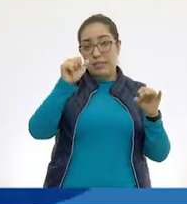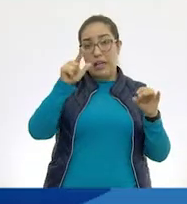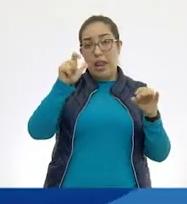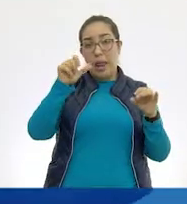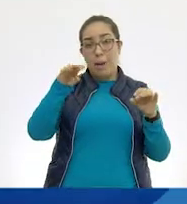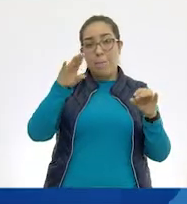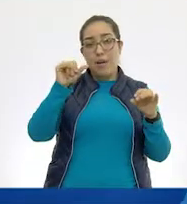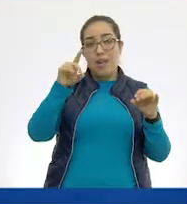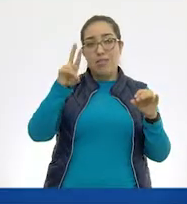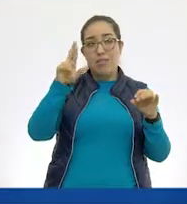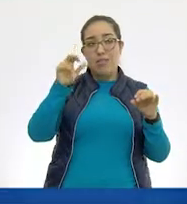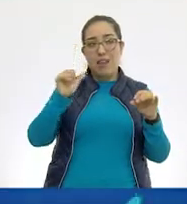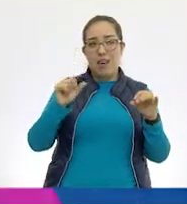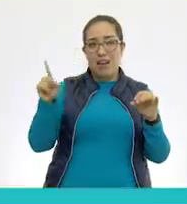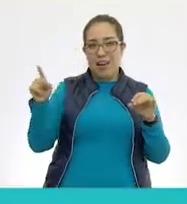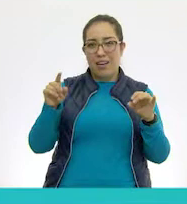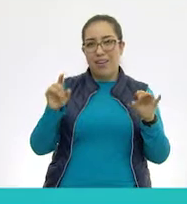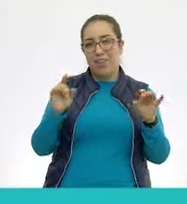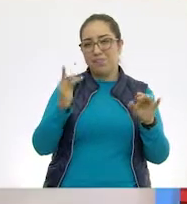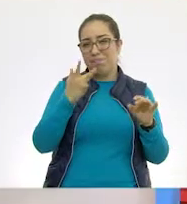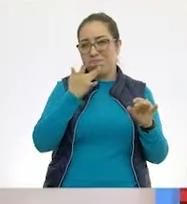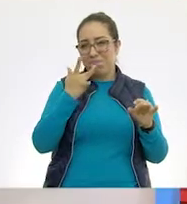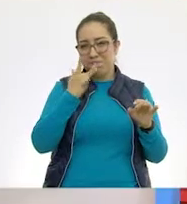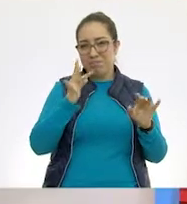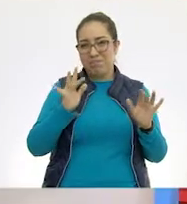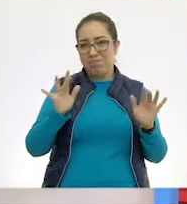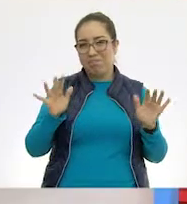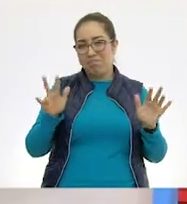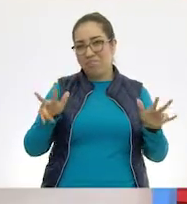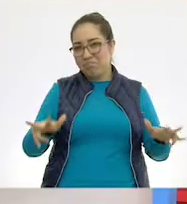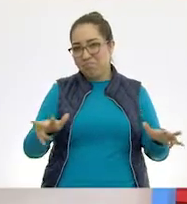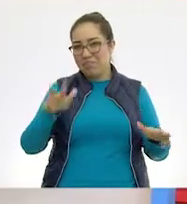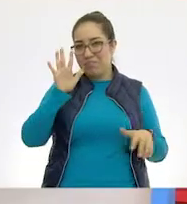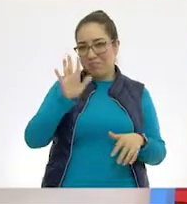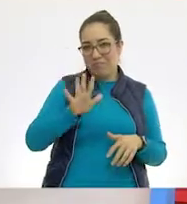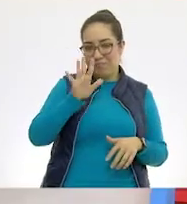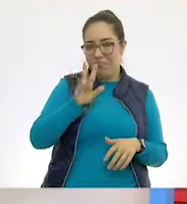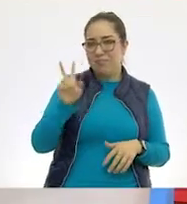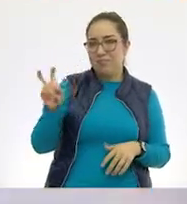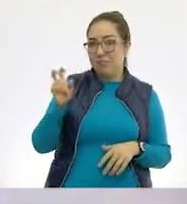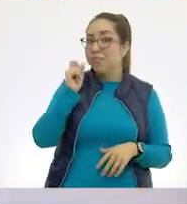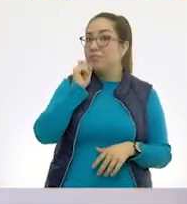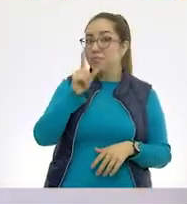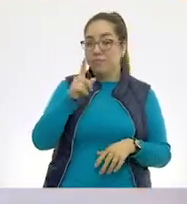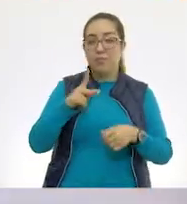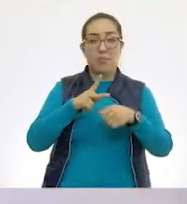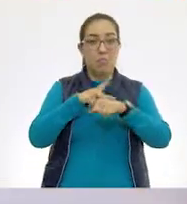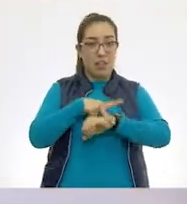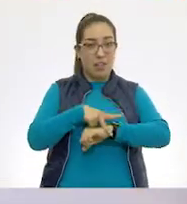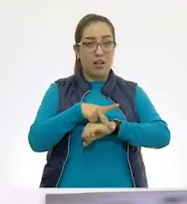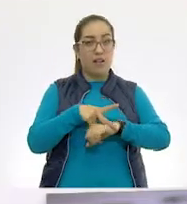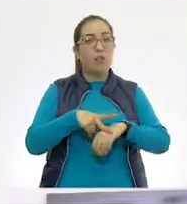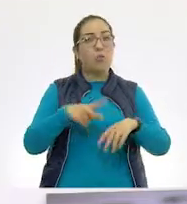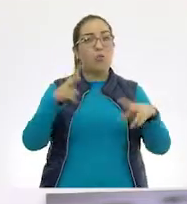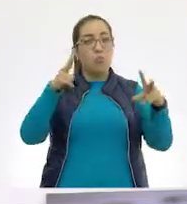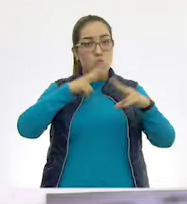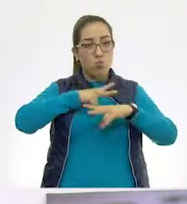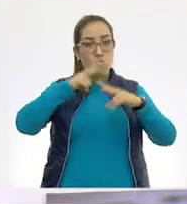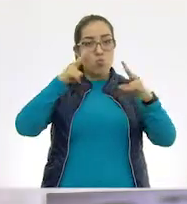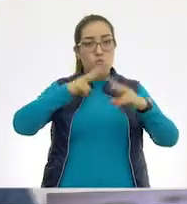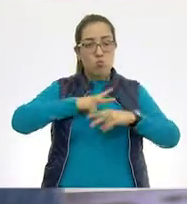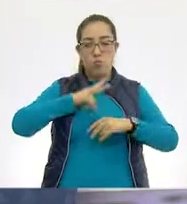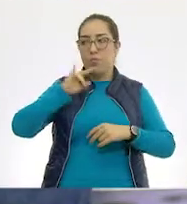las salamandras como esta respiran por la piel. Entonces, le voy a poner una palomita.